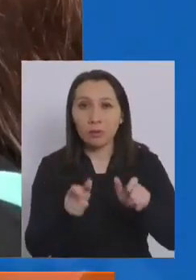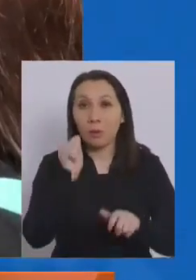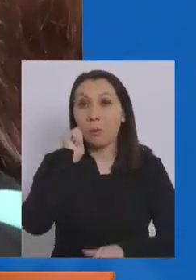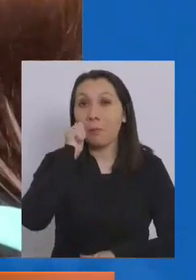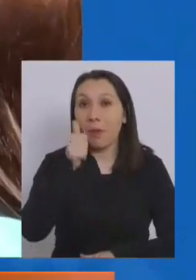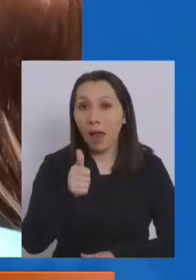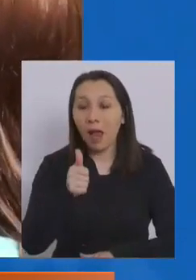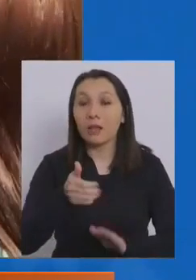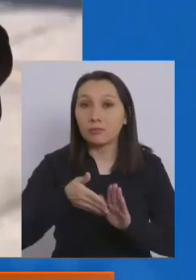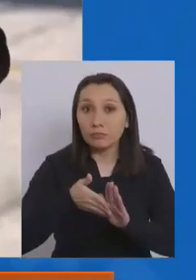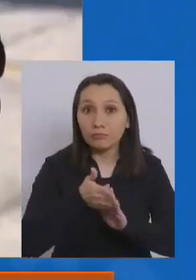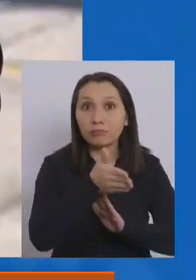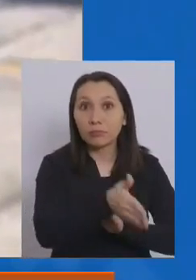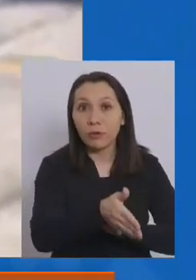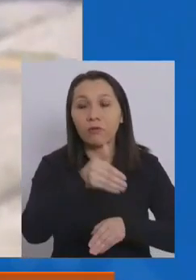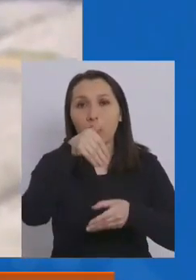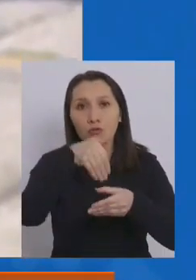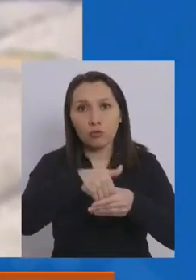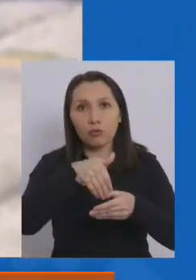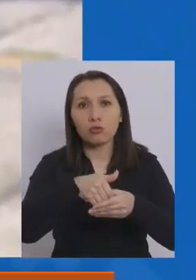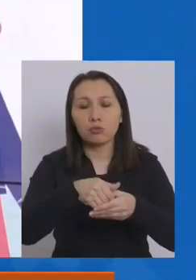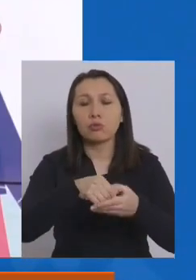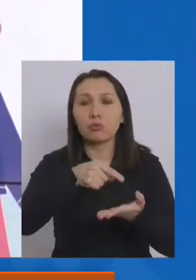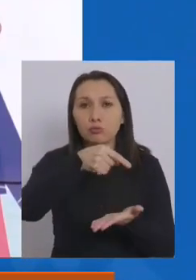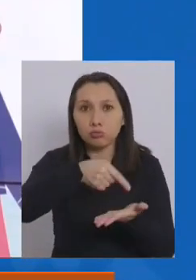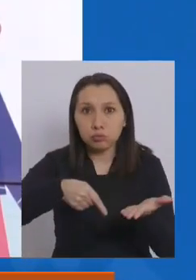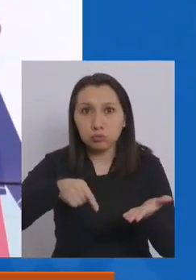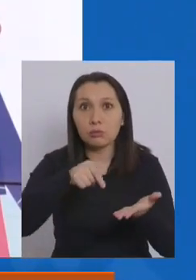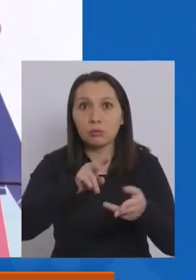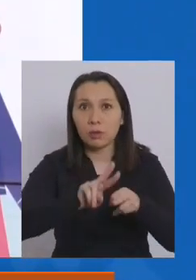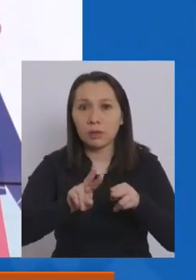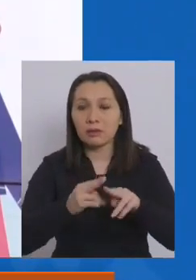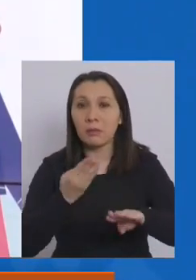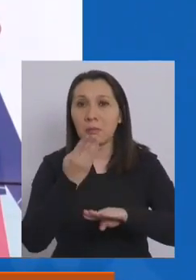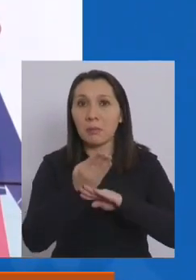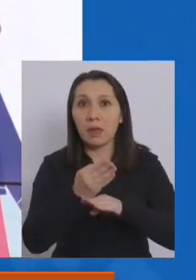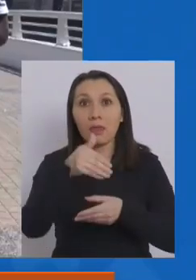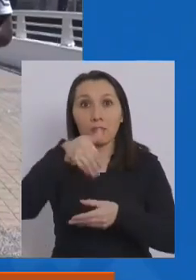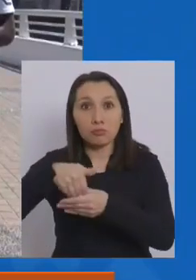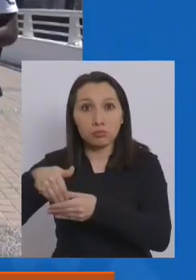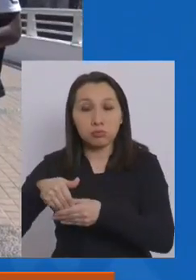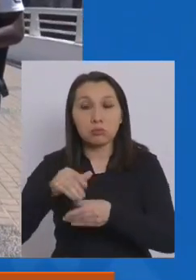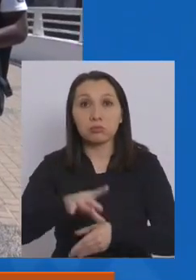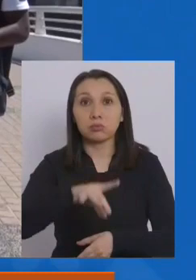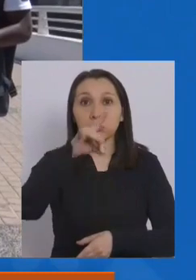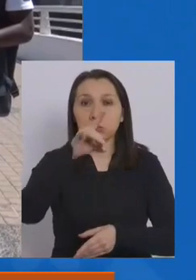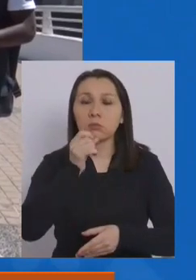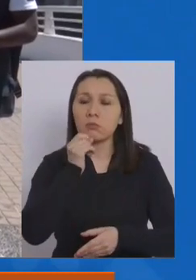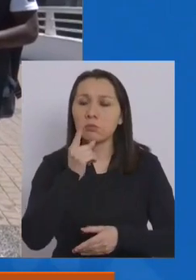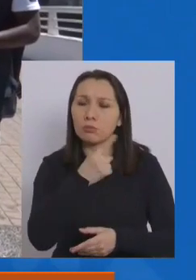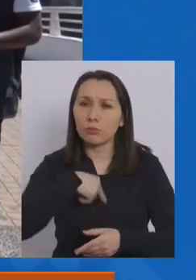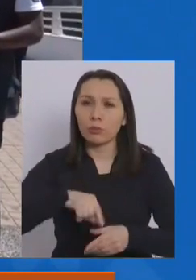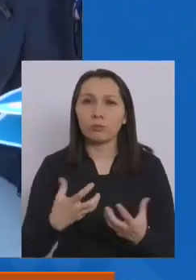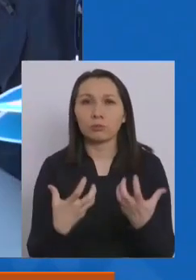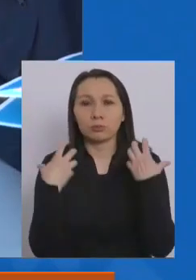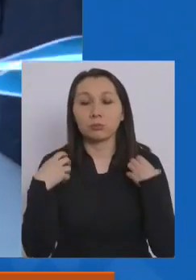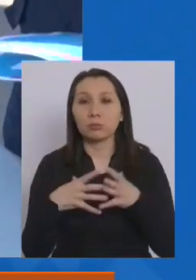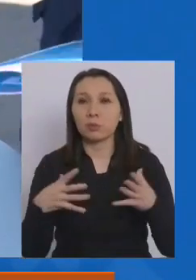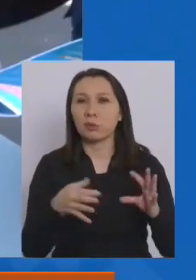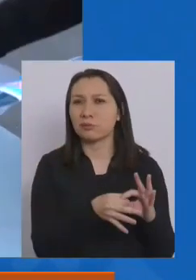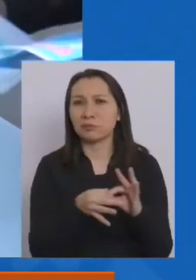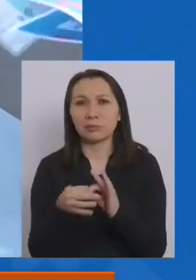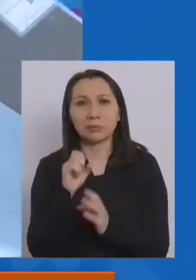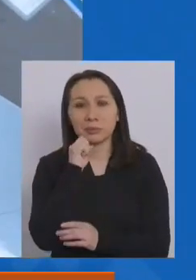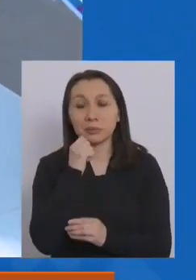día de mañana van a salir a votar, van a ir a sufrajear y poder pedir esta elección, hagámoslo con mucha responsabilidad. ¿Y qué